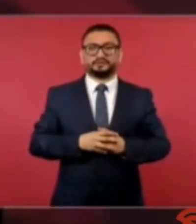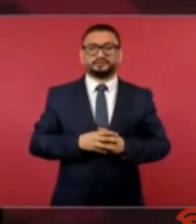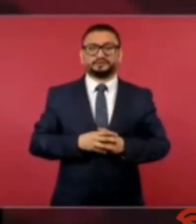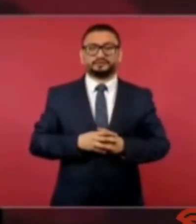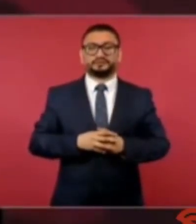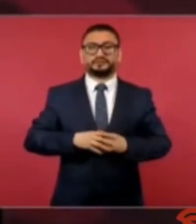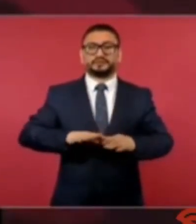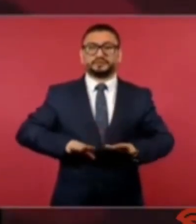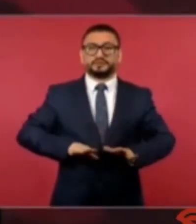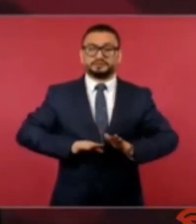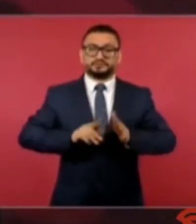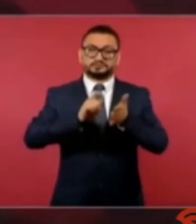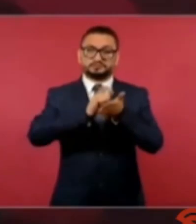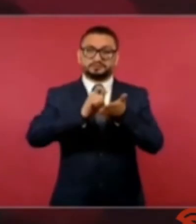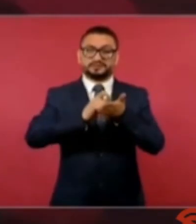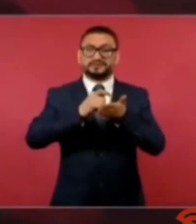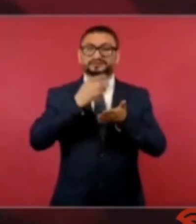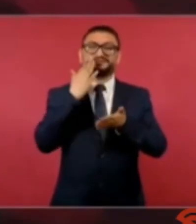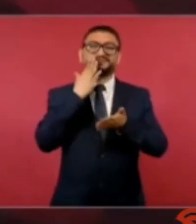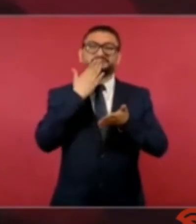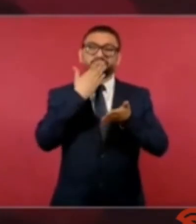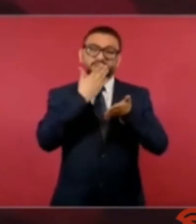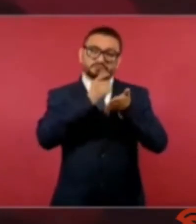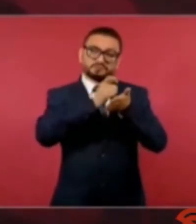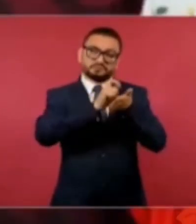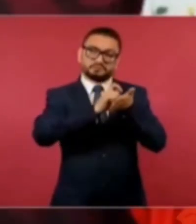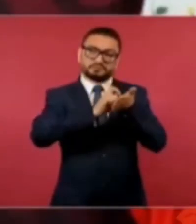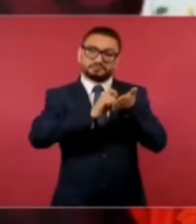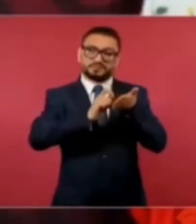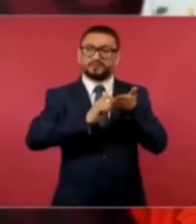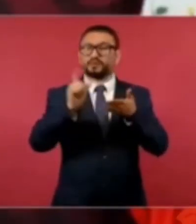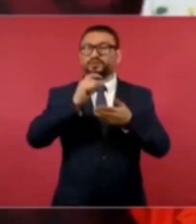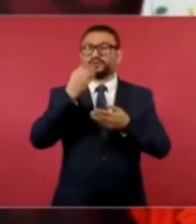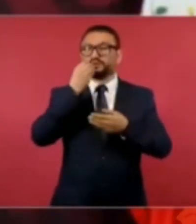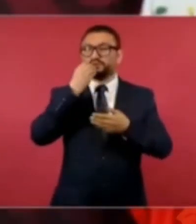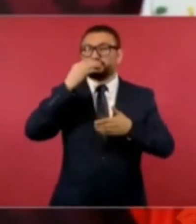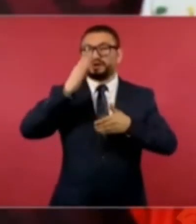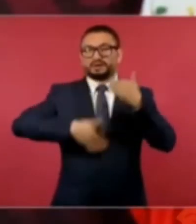en la servilleta al término